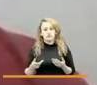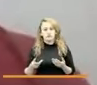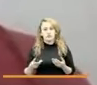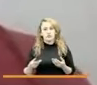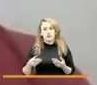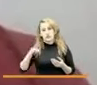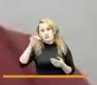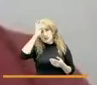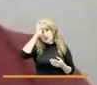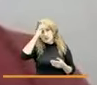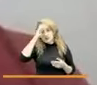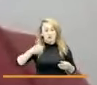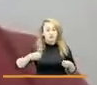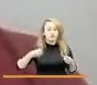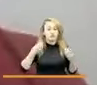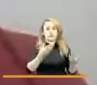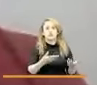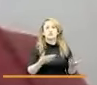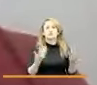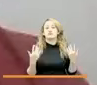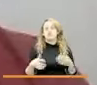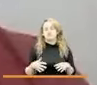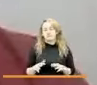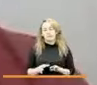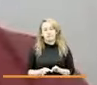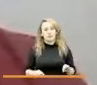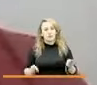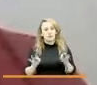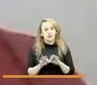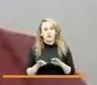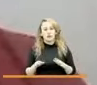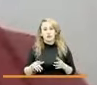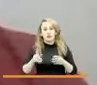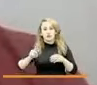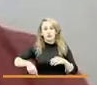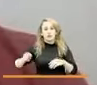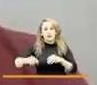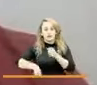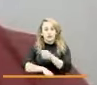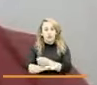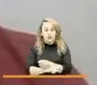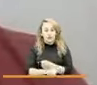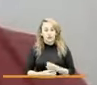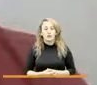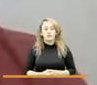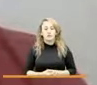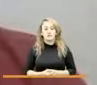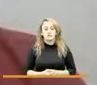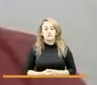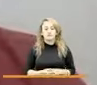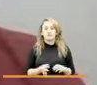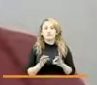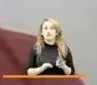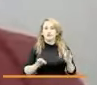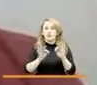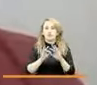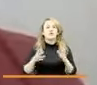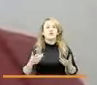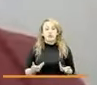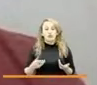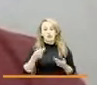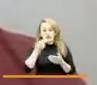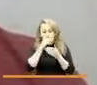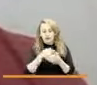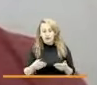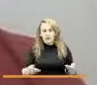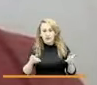que bien importante son a la escuela de fútbol que bien importante es para tenerle oferta a estos niños en